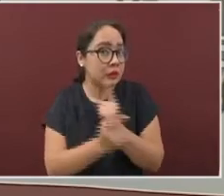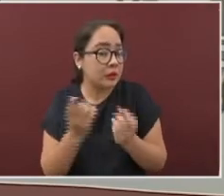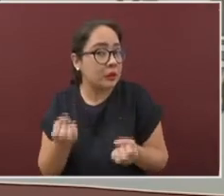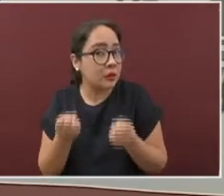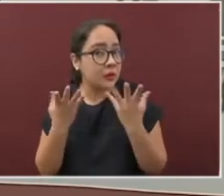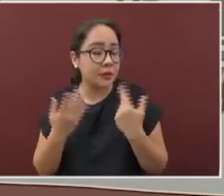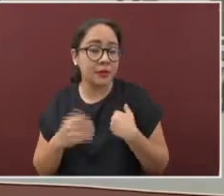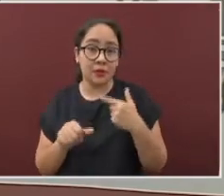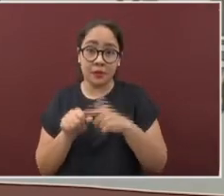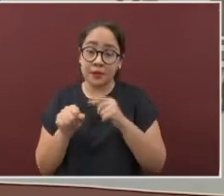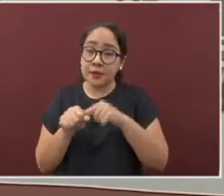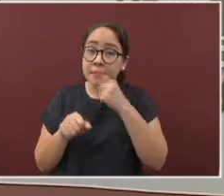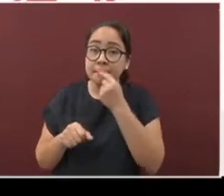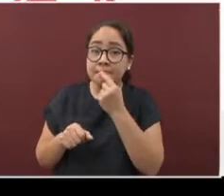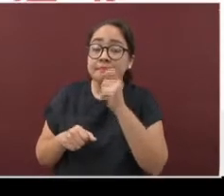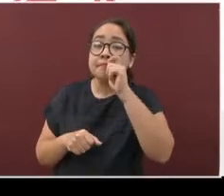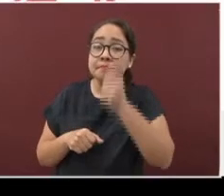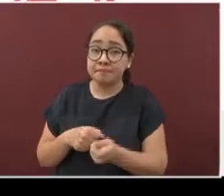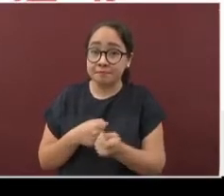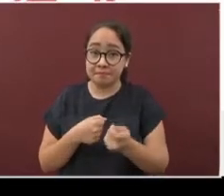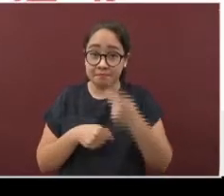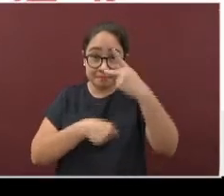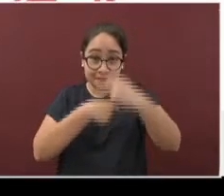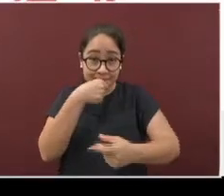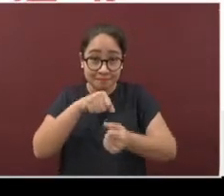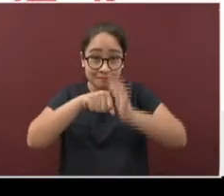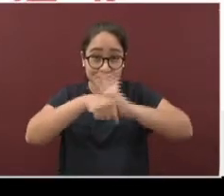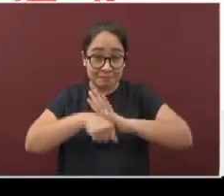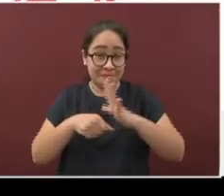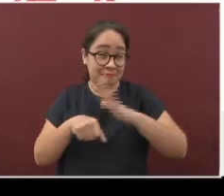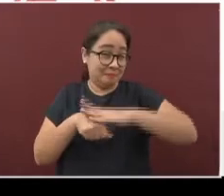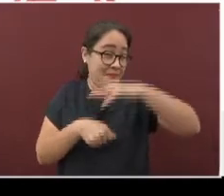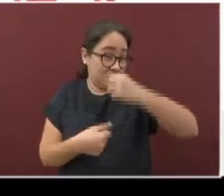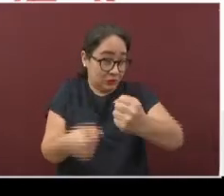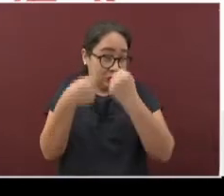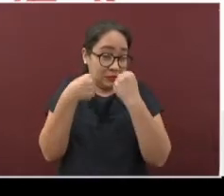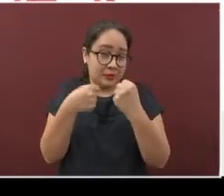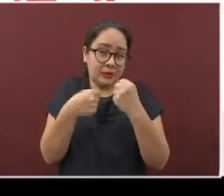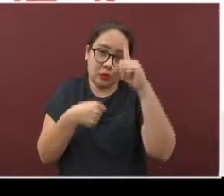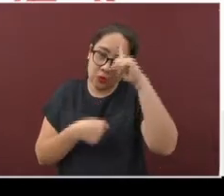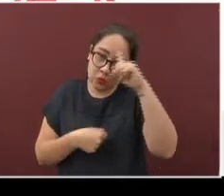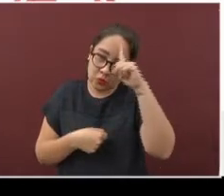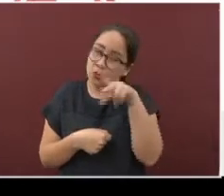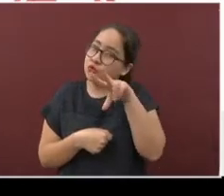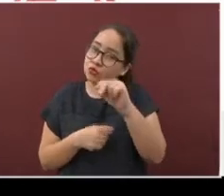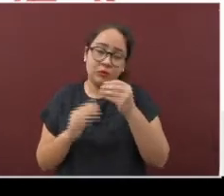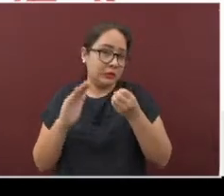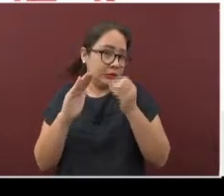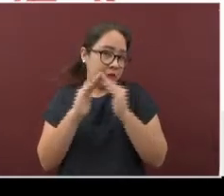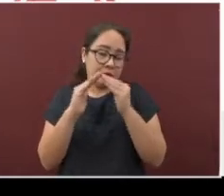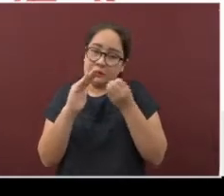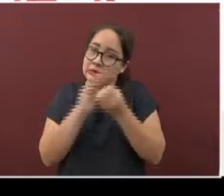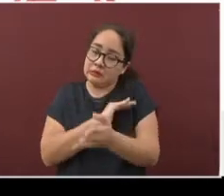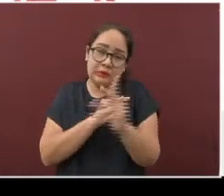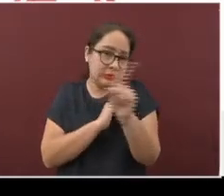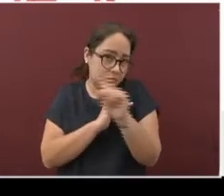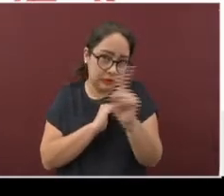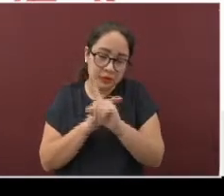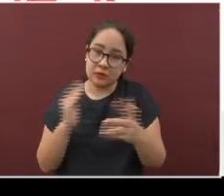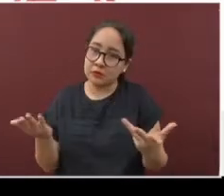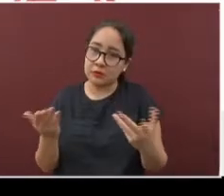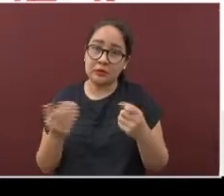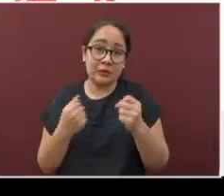En color rojo, el riesgo de contagio es máximo, por lo que se recomienda que no salgan de casa si no